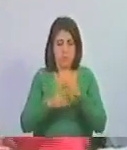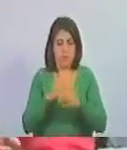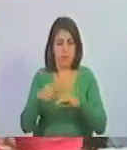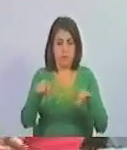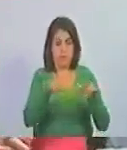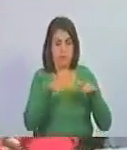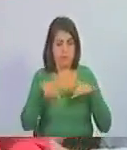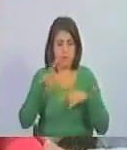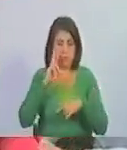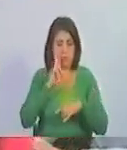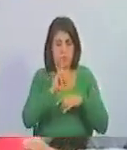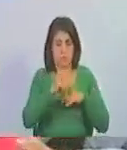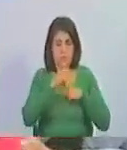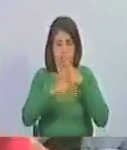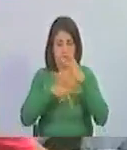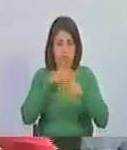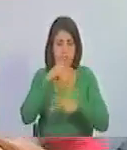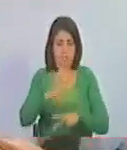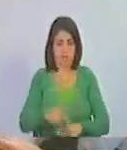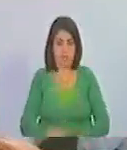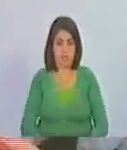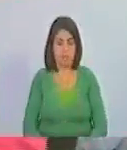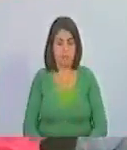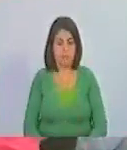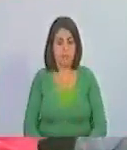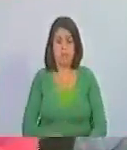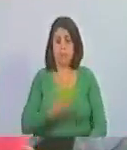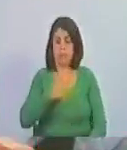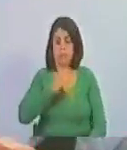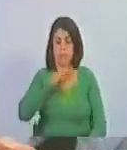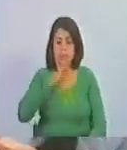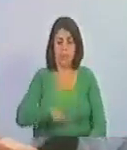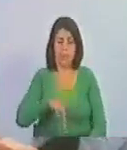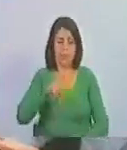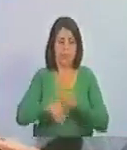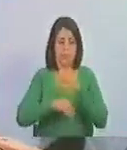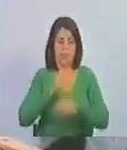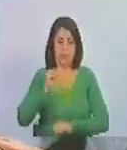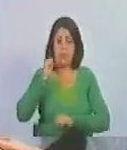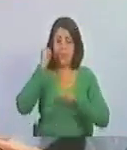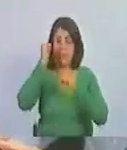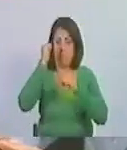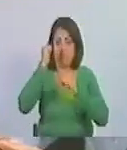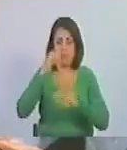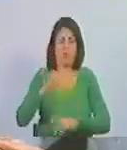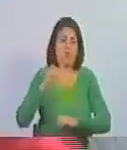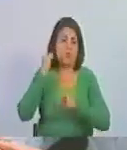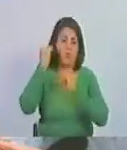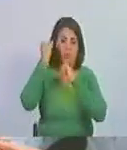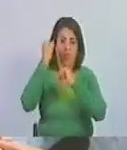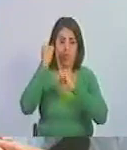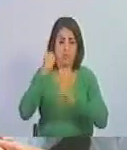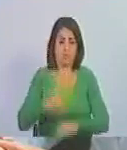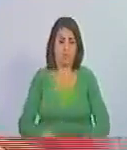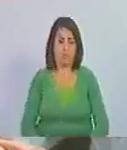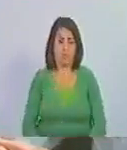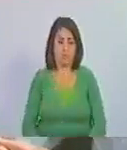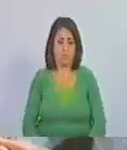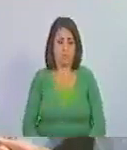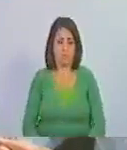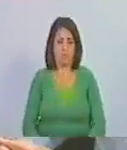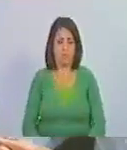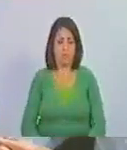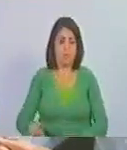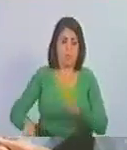punto de vista político, estamos de victoria en victoria. Por